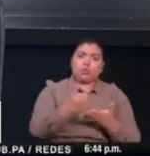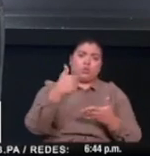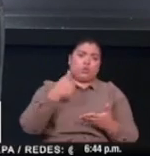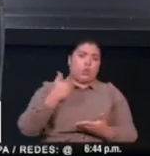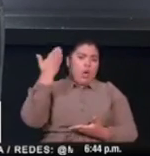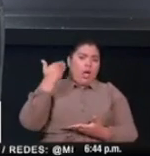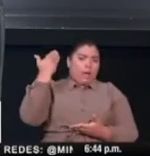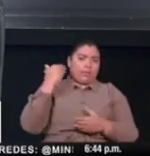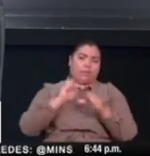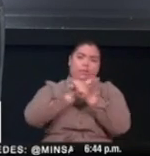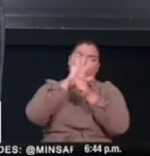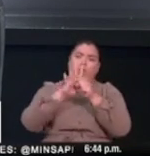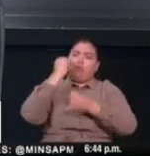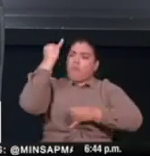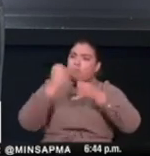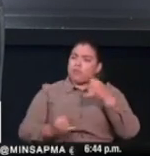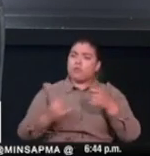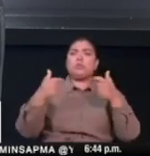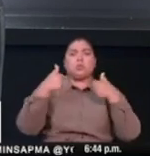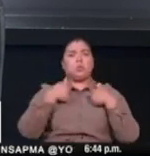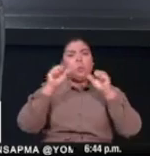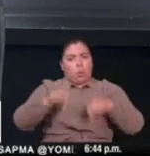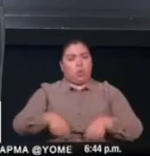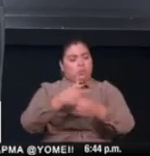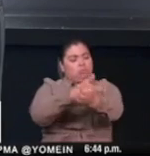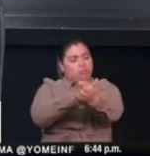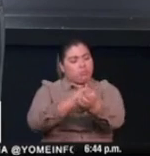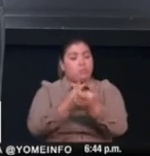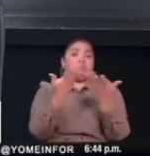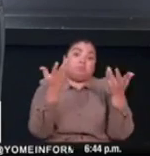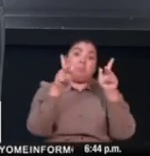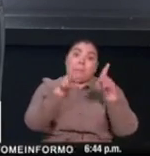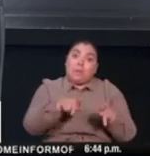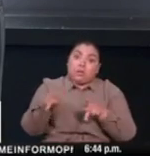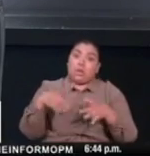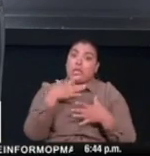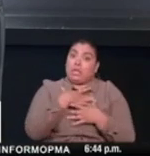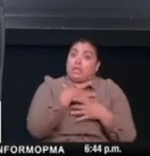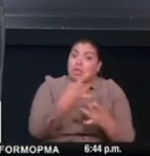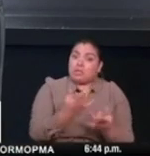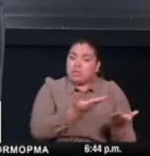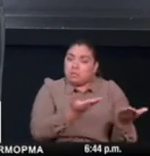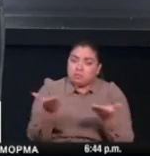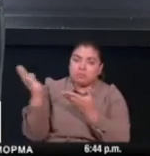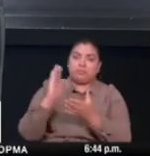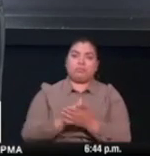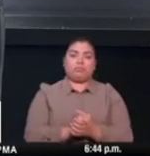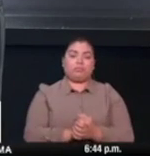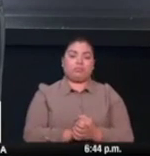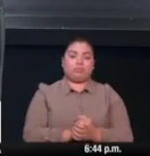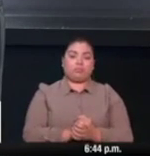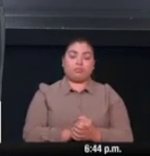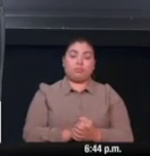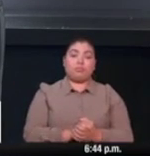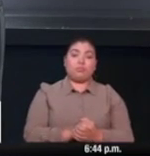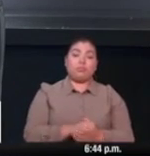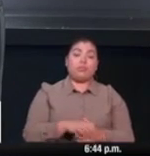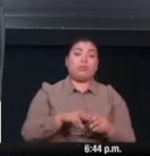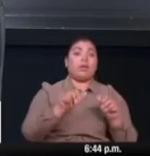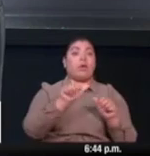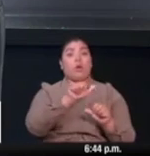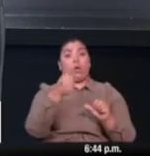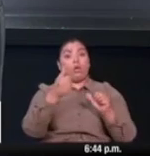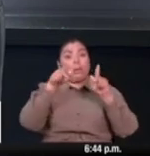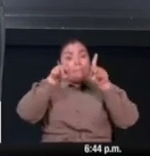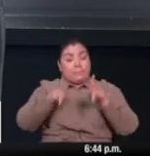para atender la pandemia. Además de eso, cualquier persona que haya sufrido de COVID puede seguir atendiéndose en nuestras